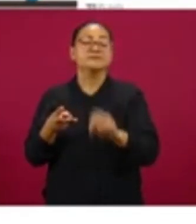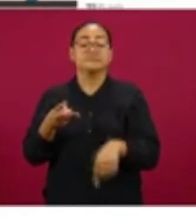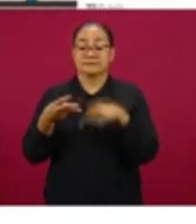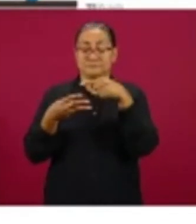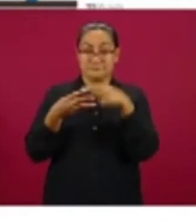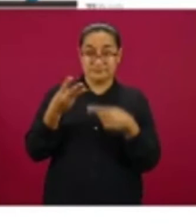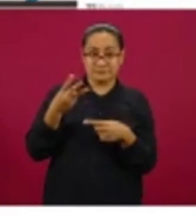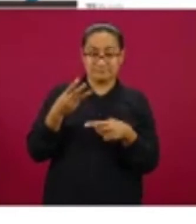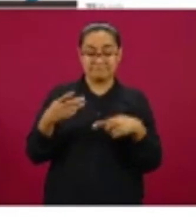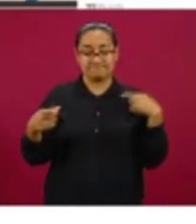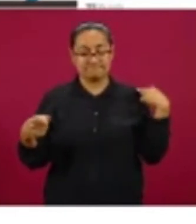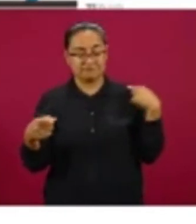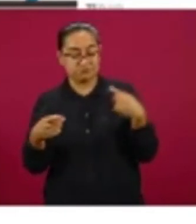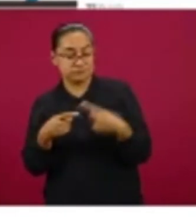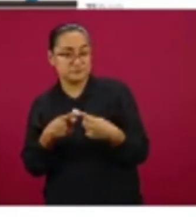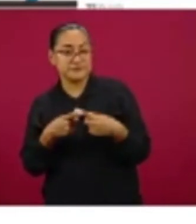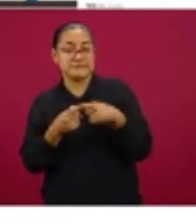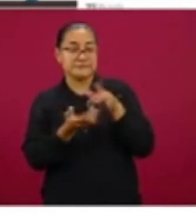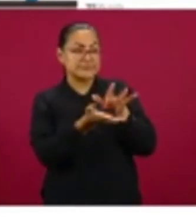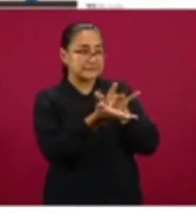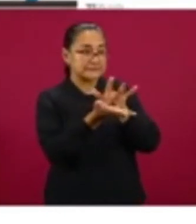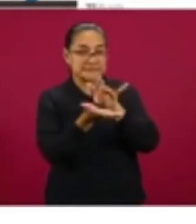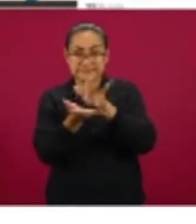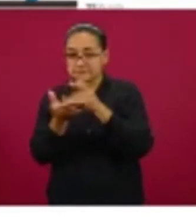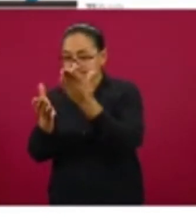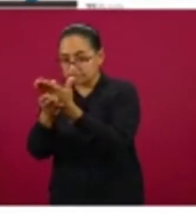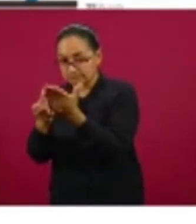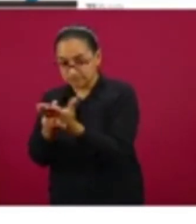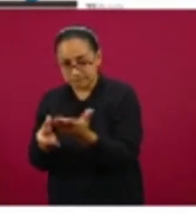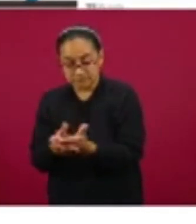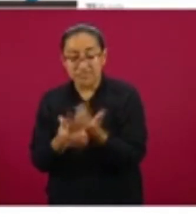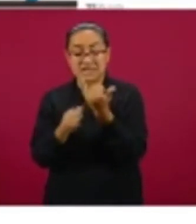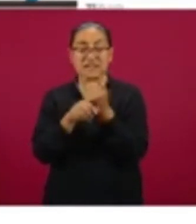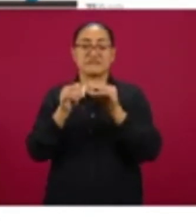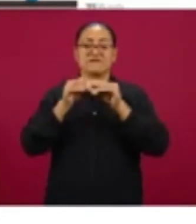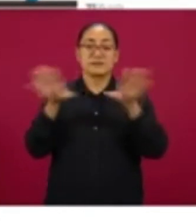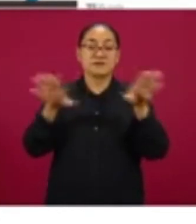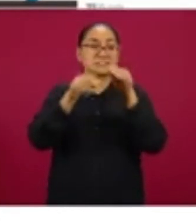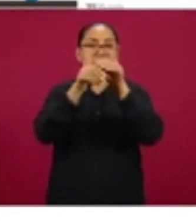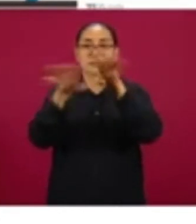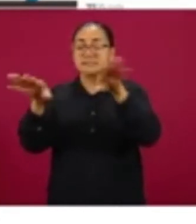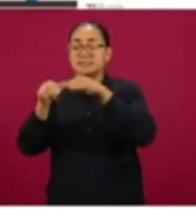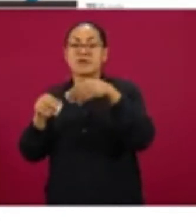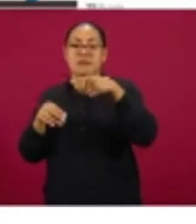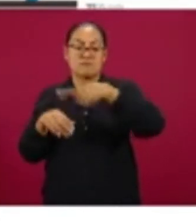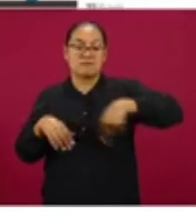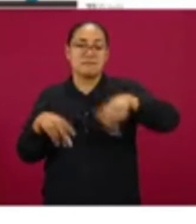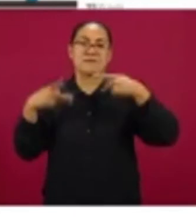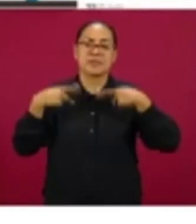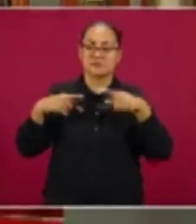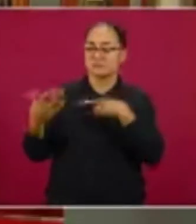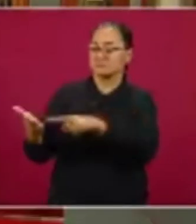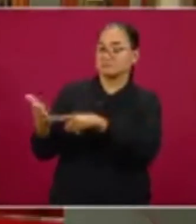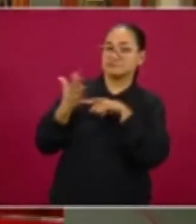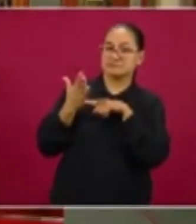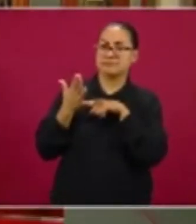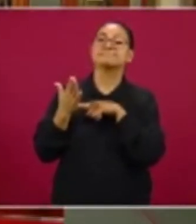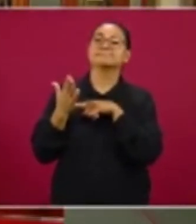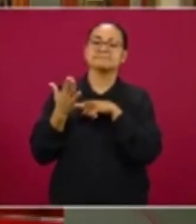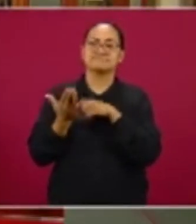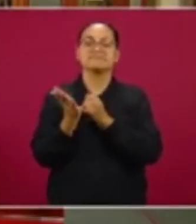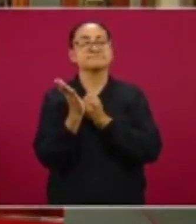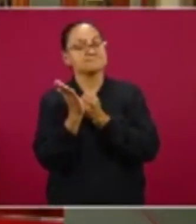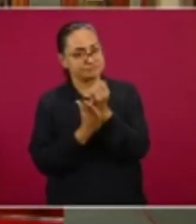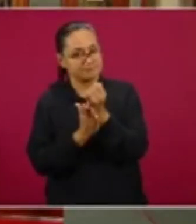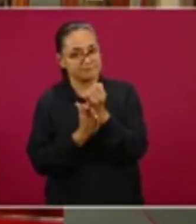con que se cuenta para que las personas puedan hacer elecciones informadas en el momento de consumir alimentos. No se trata